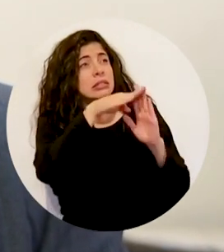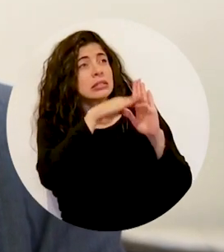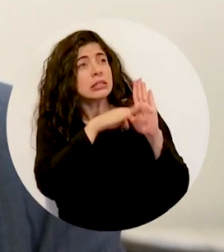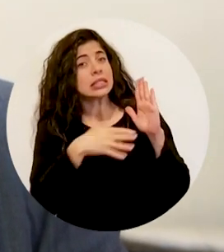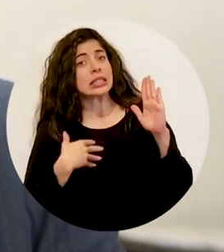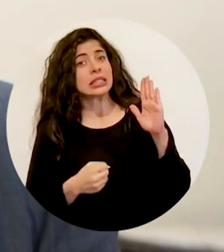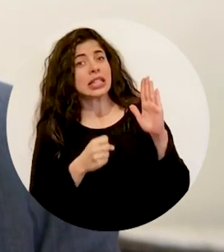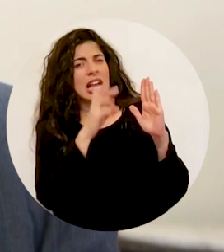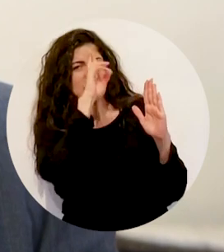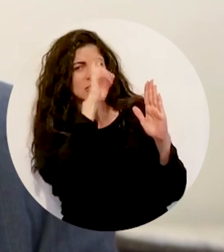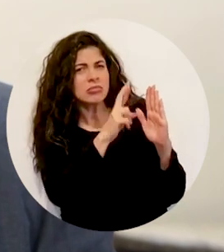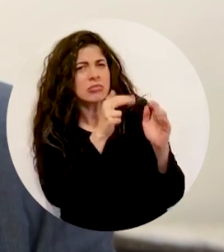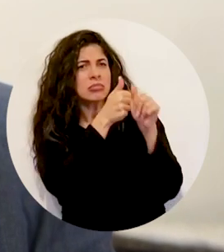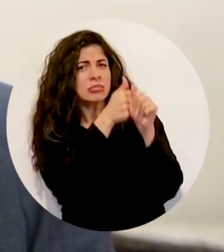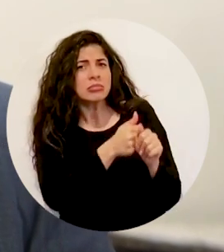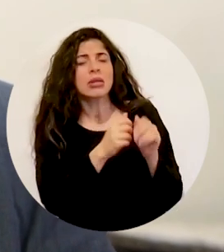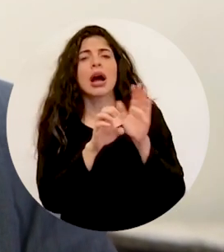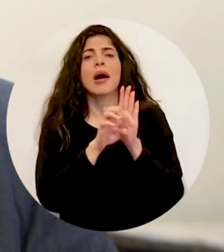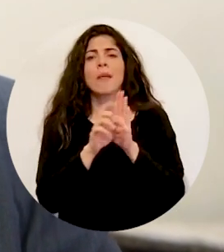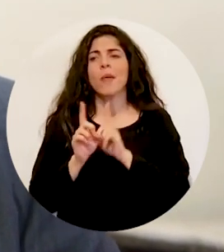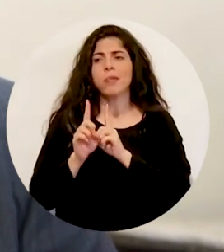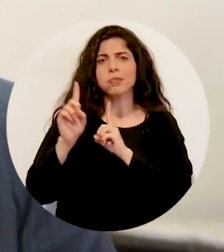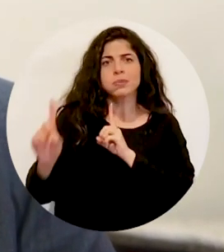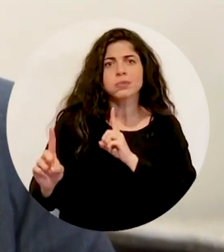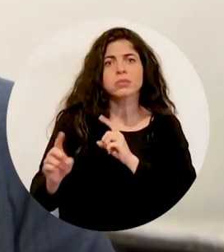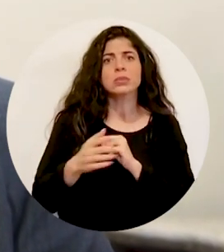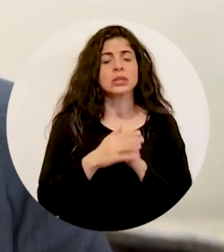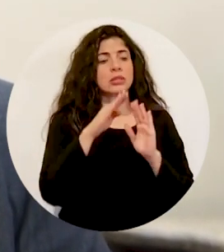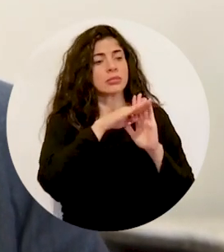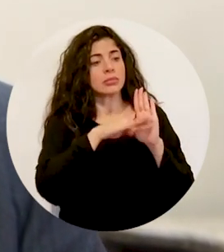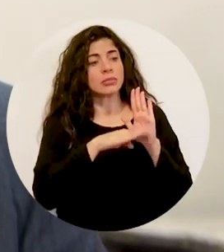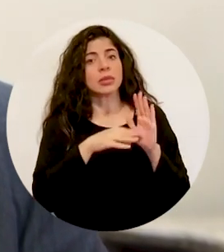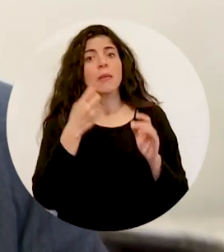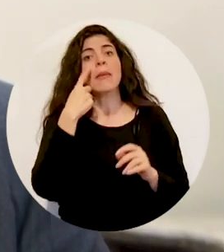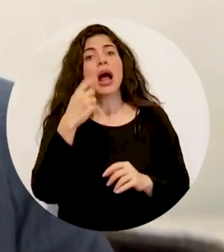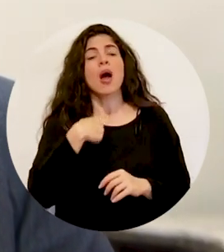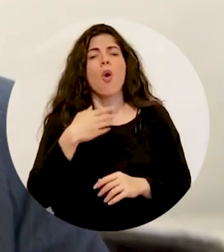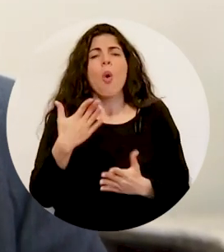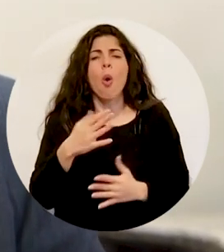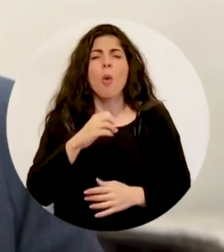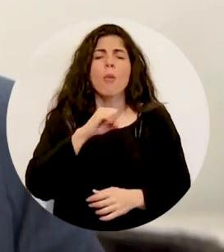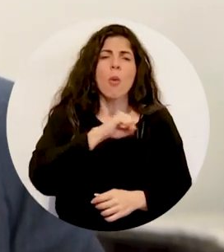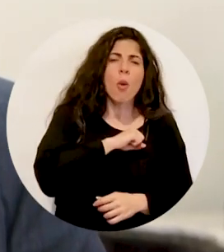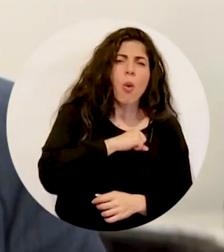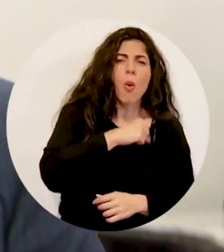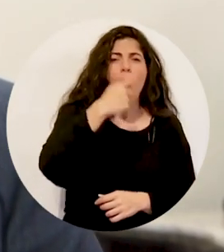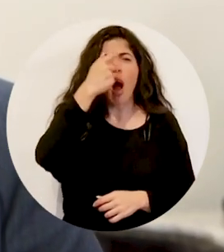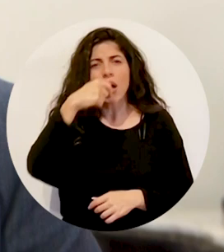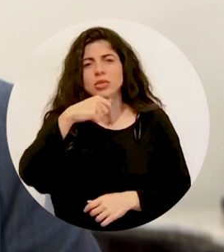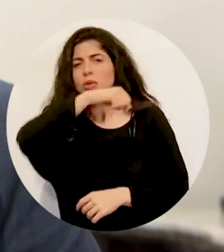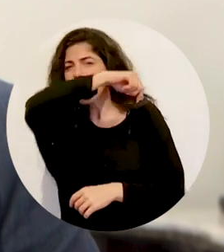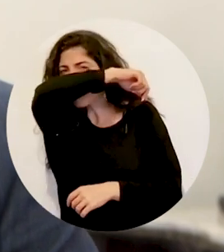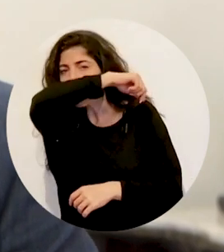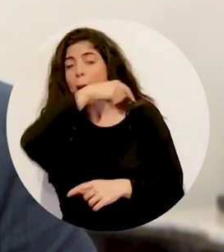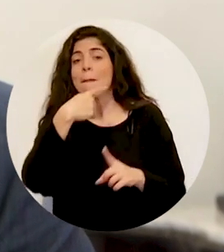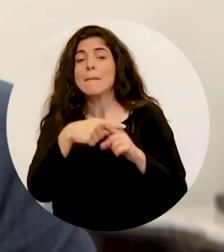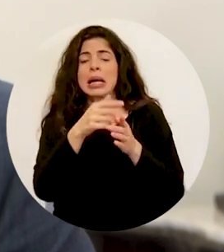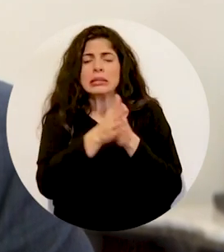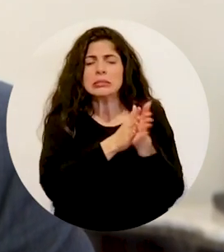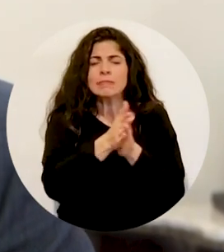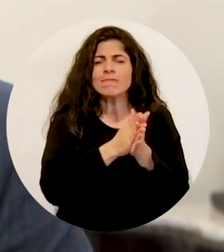sanitarias, como el distanciamiento físico, el protocolo para toser o estornudar y el lavado de manos